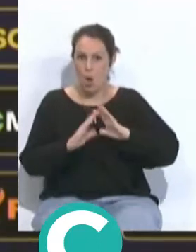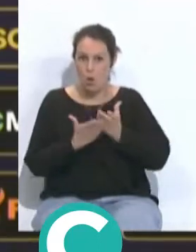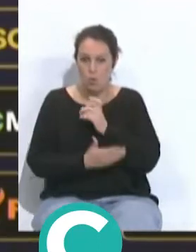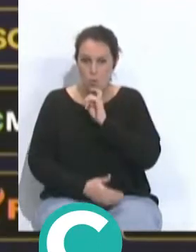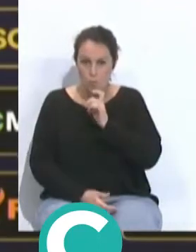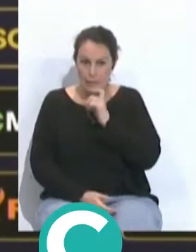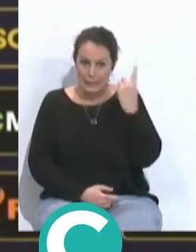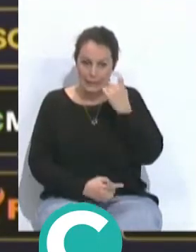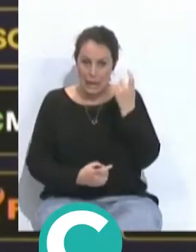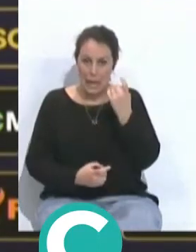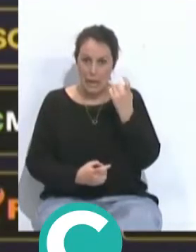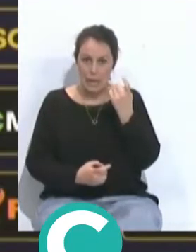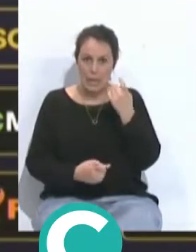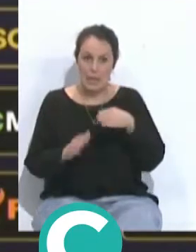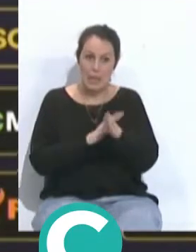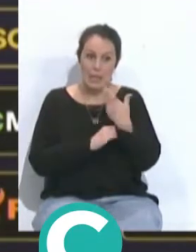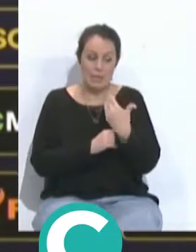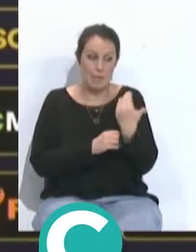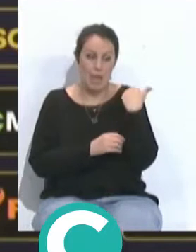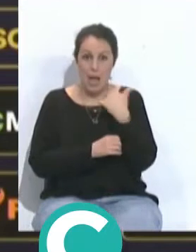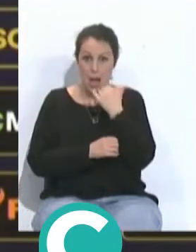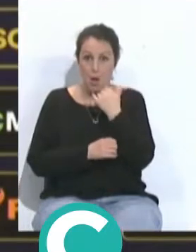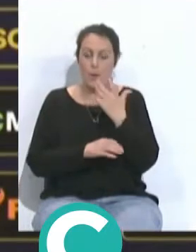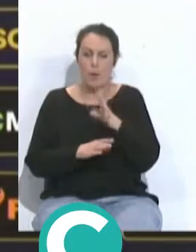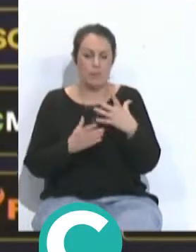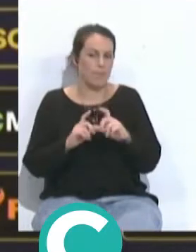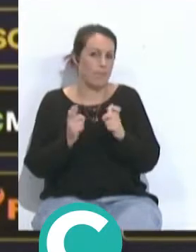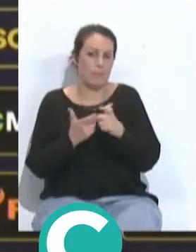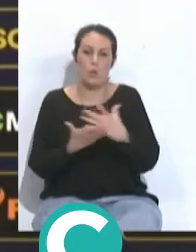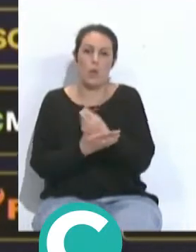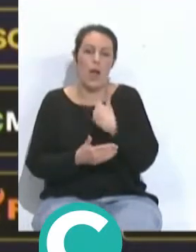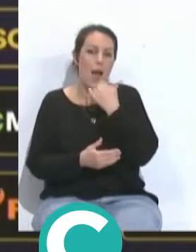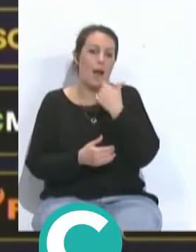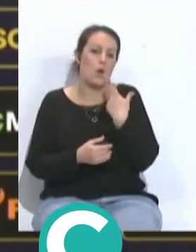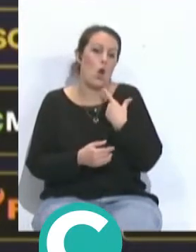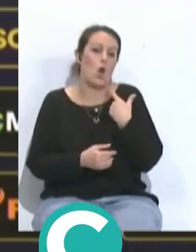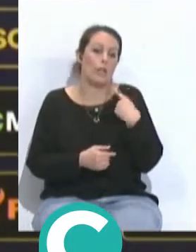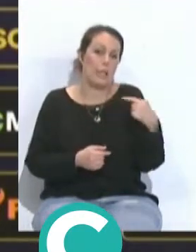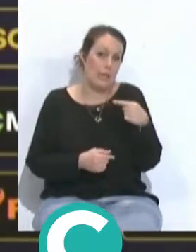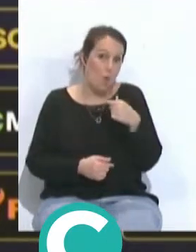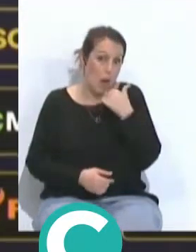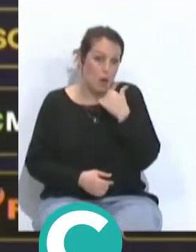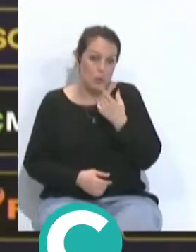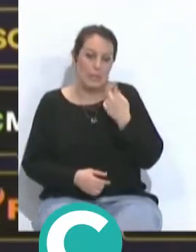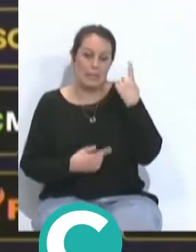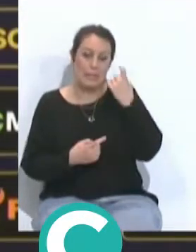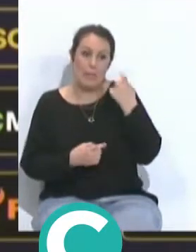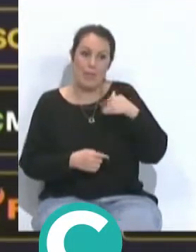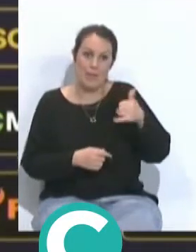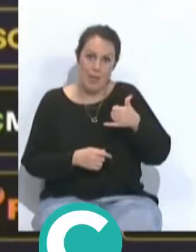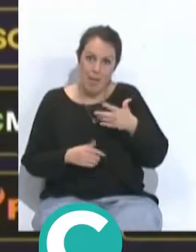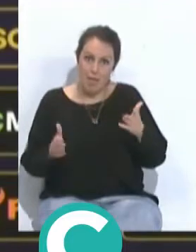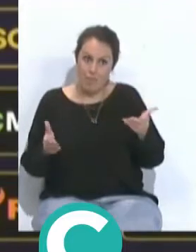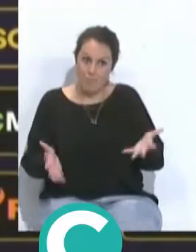de eso también podemos intentar acercarse a su espalda. Está claro que en todos los equipos siempre tienen algo que hacen menos bueno, intentaremos potenciar esas debilidades